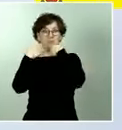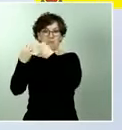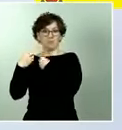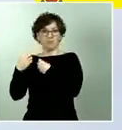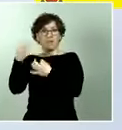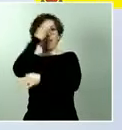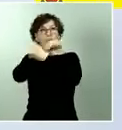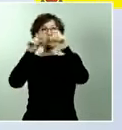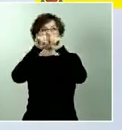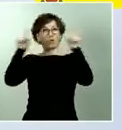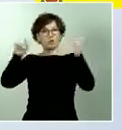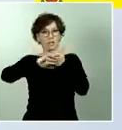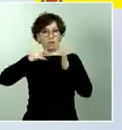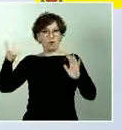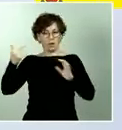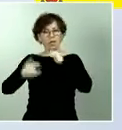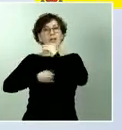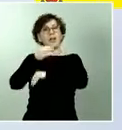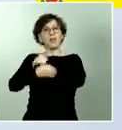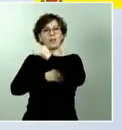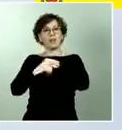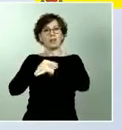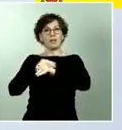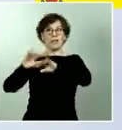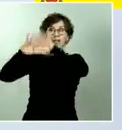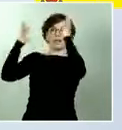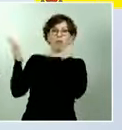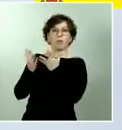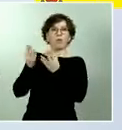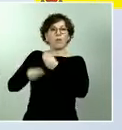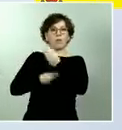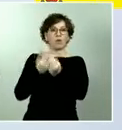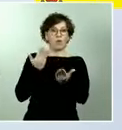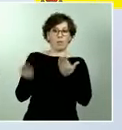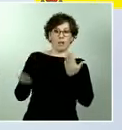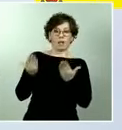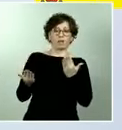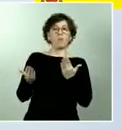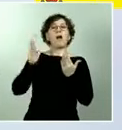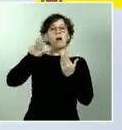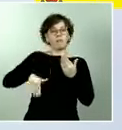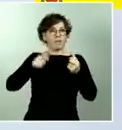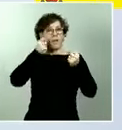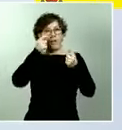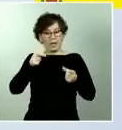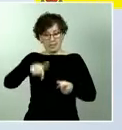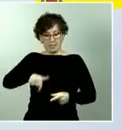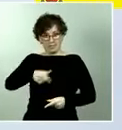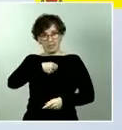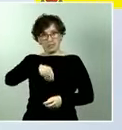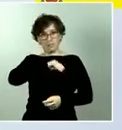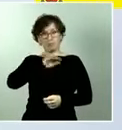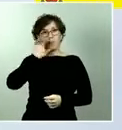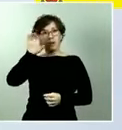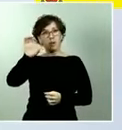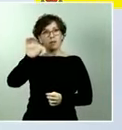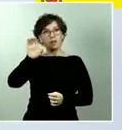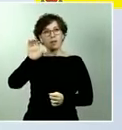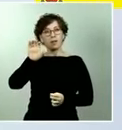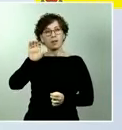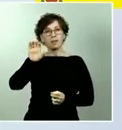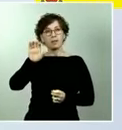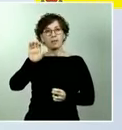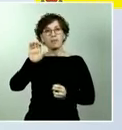comparativas internacionales al señalar que España es uno de los países en los que más se está cumpliendo el